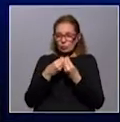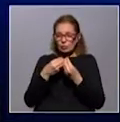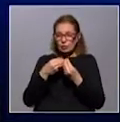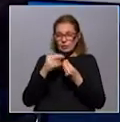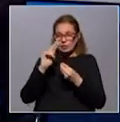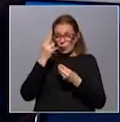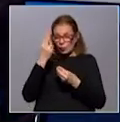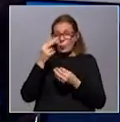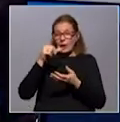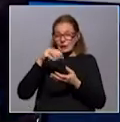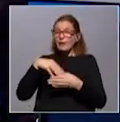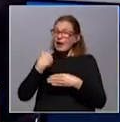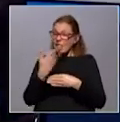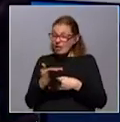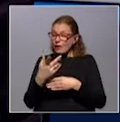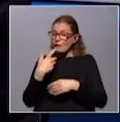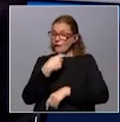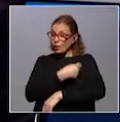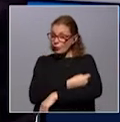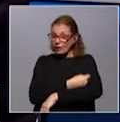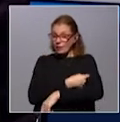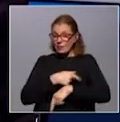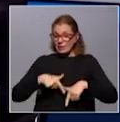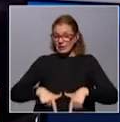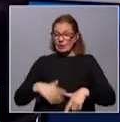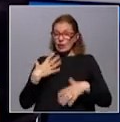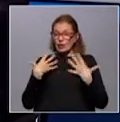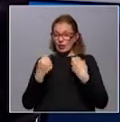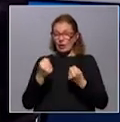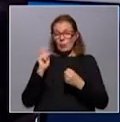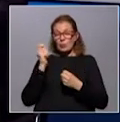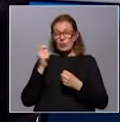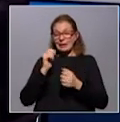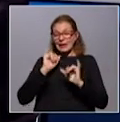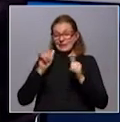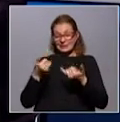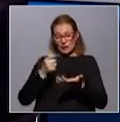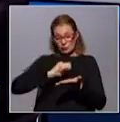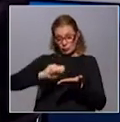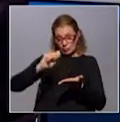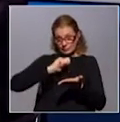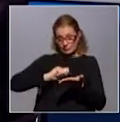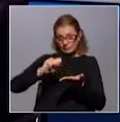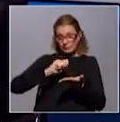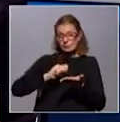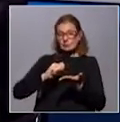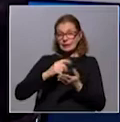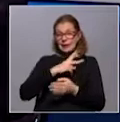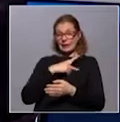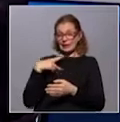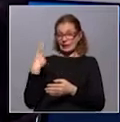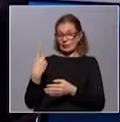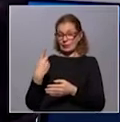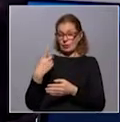tocar algunas vacunas? Exacto. Ya el Ministerio de Salud Pública ha hecho una carta a nuestra directora de la OPS, Cari